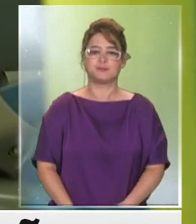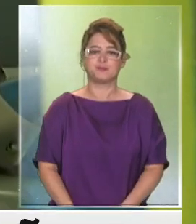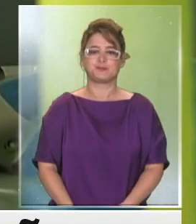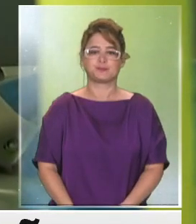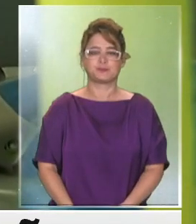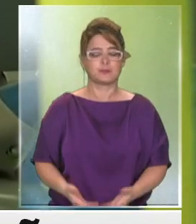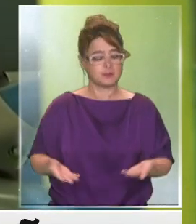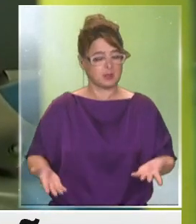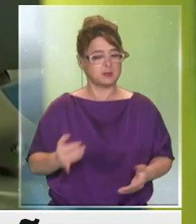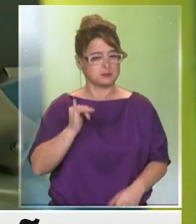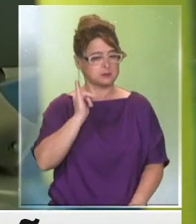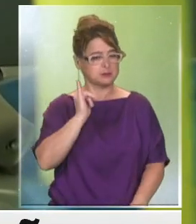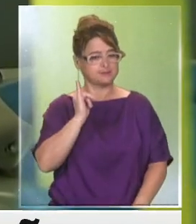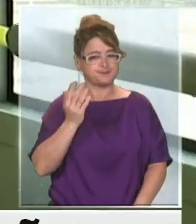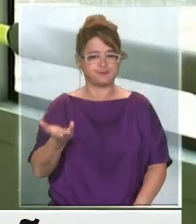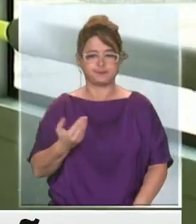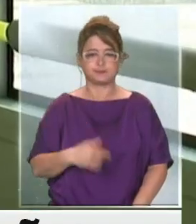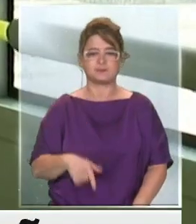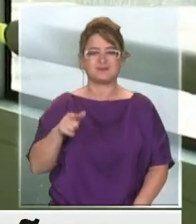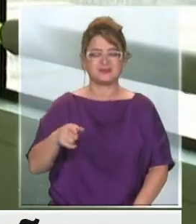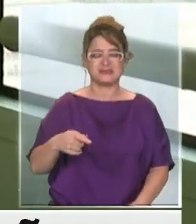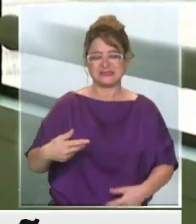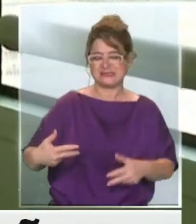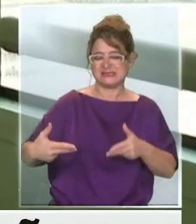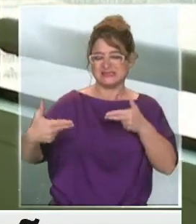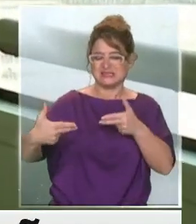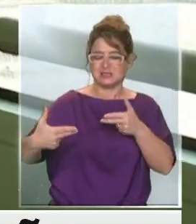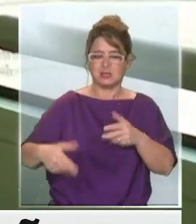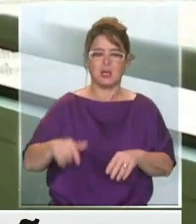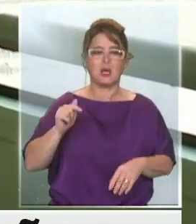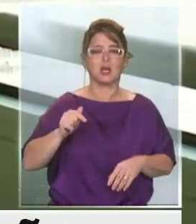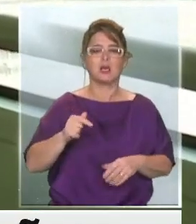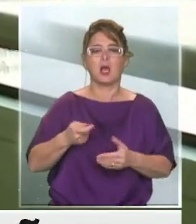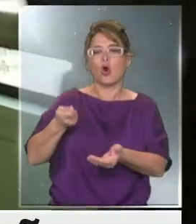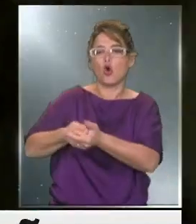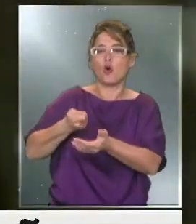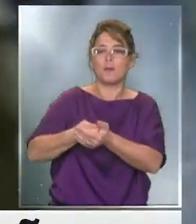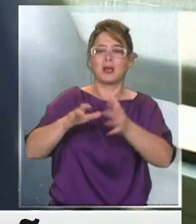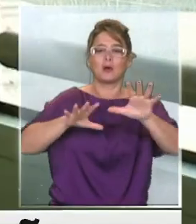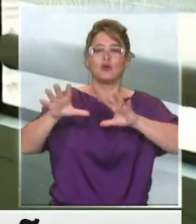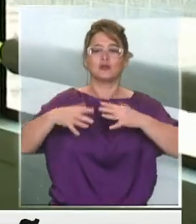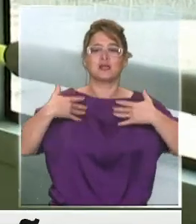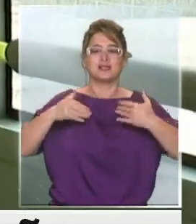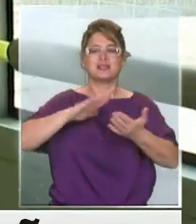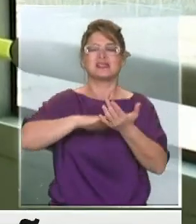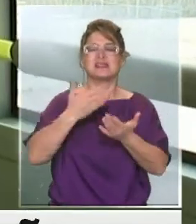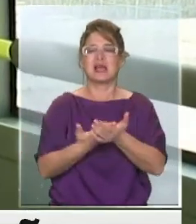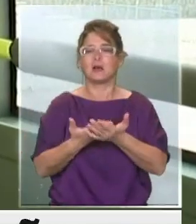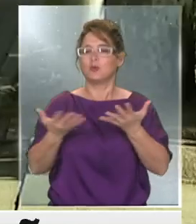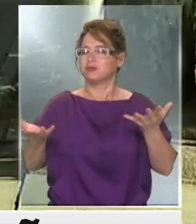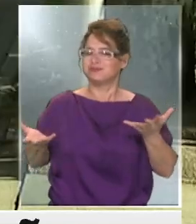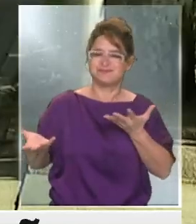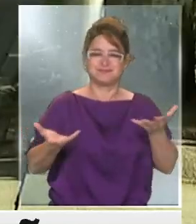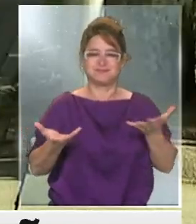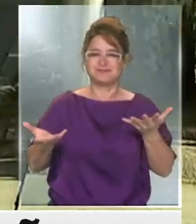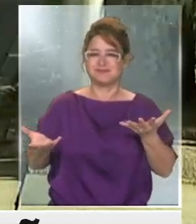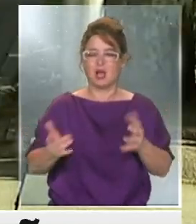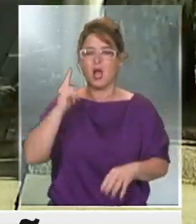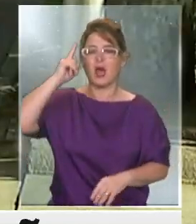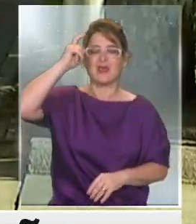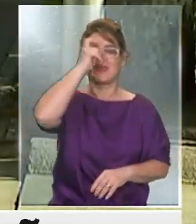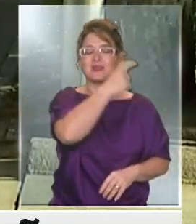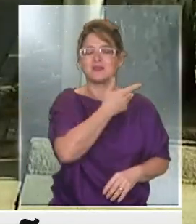Tal cual, sí, aquí hay casi una guerra por la compra de insumos sanitarios, lo decía el presidente del gobierno Pedro Sánchez en su última